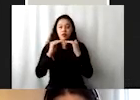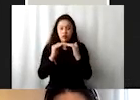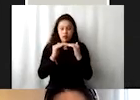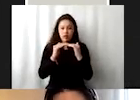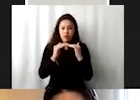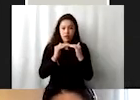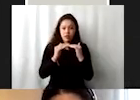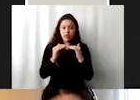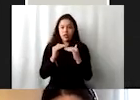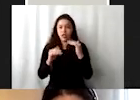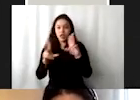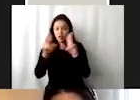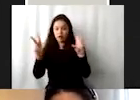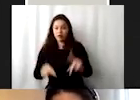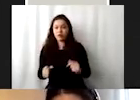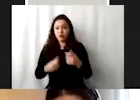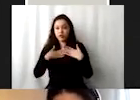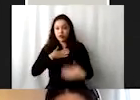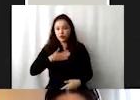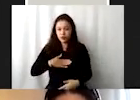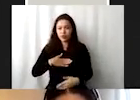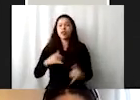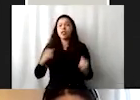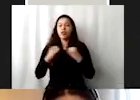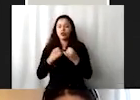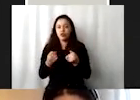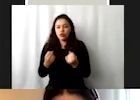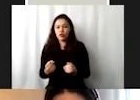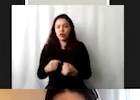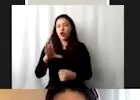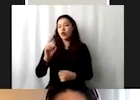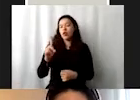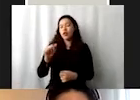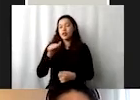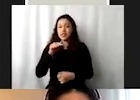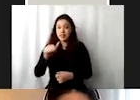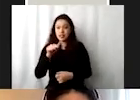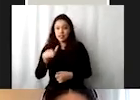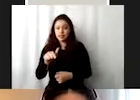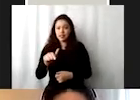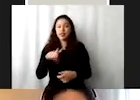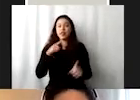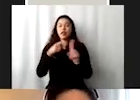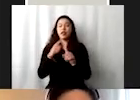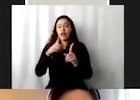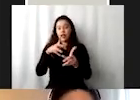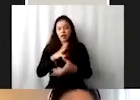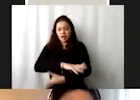paz, justicia e instituciones sólidas, y, pues, este tema del ODS-17, que es alianza para lograr los objetivos.